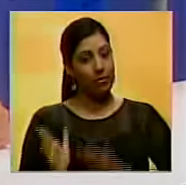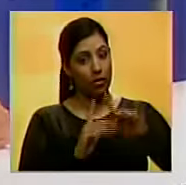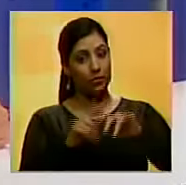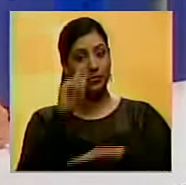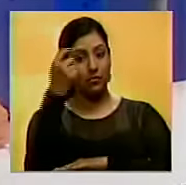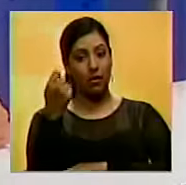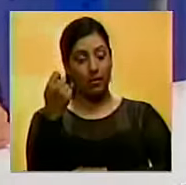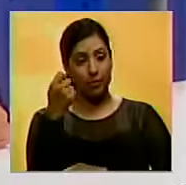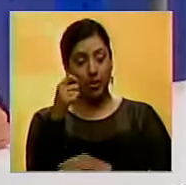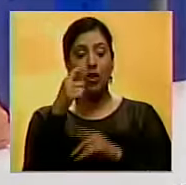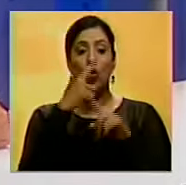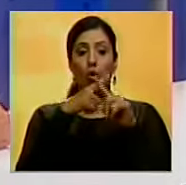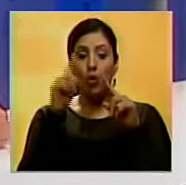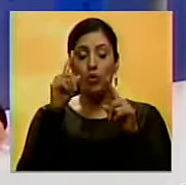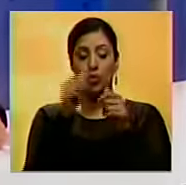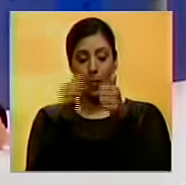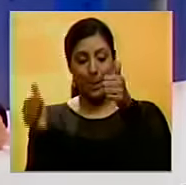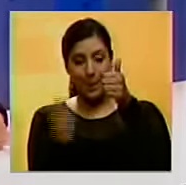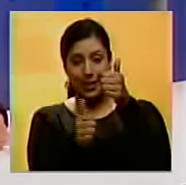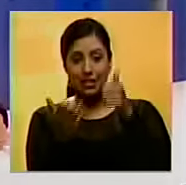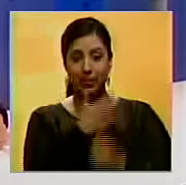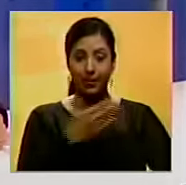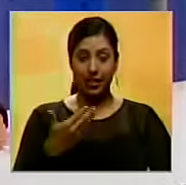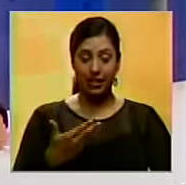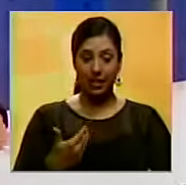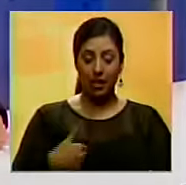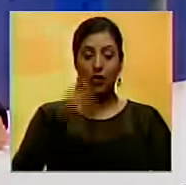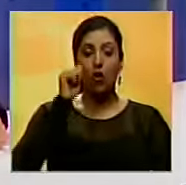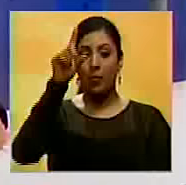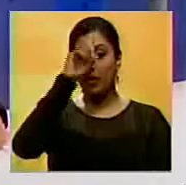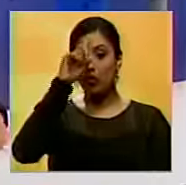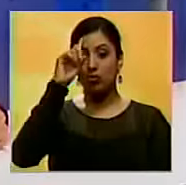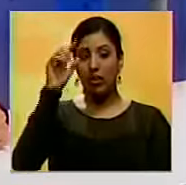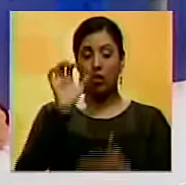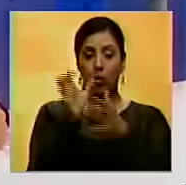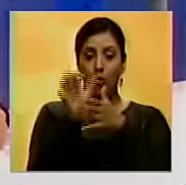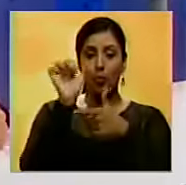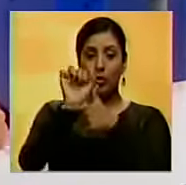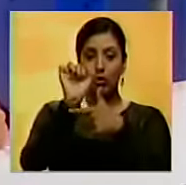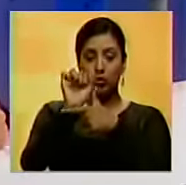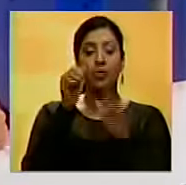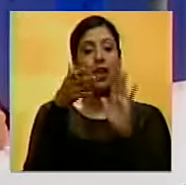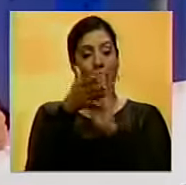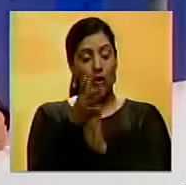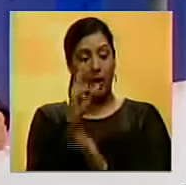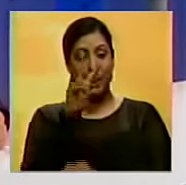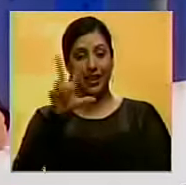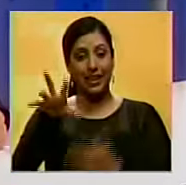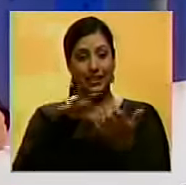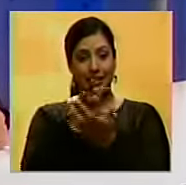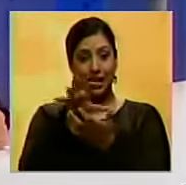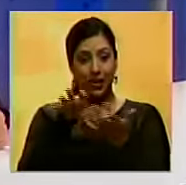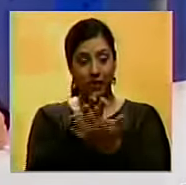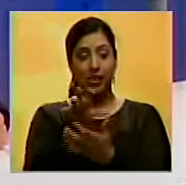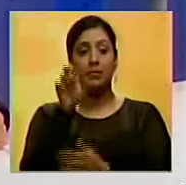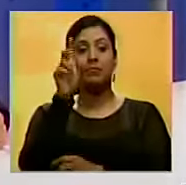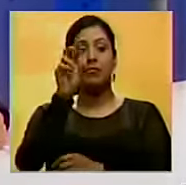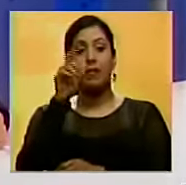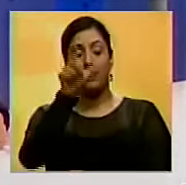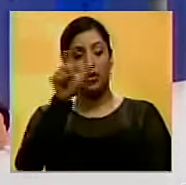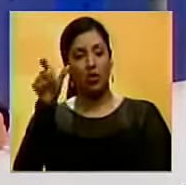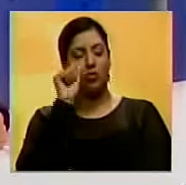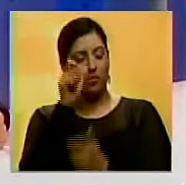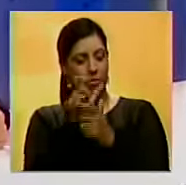El vicepresidente del Partido Socialista Unido de Venezuela, el diputado Diosdado Cabello, informó que el 23 de enero los restos mortales de